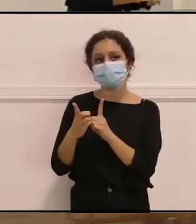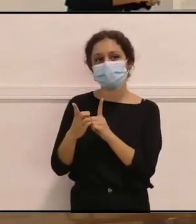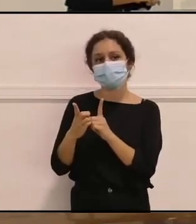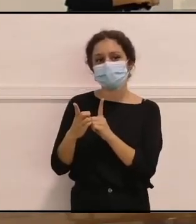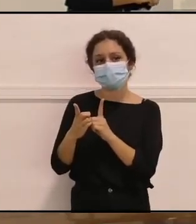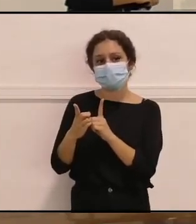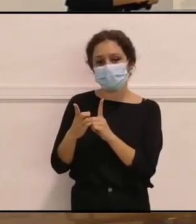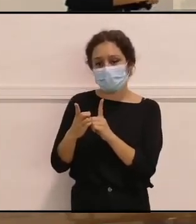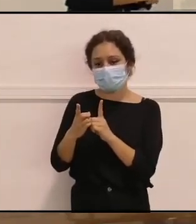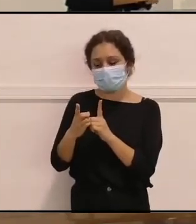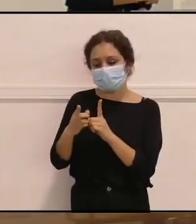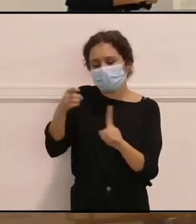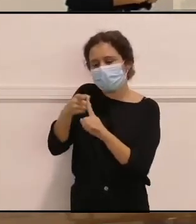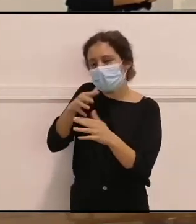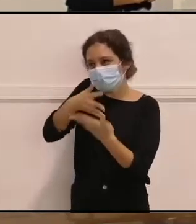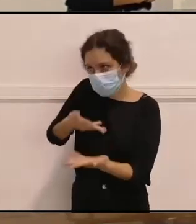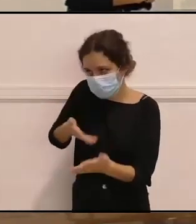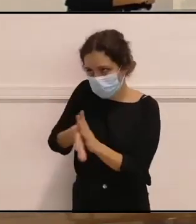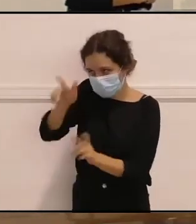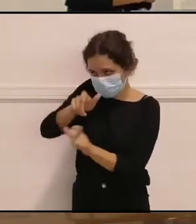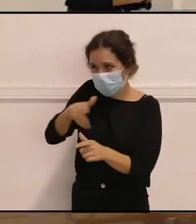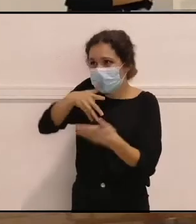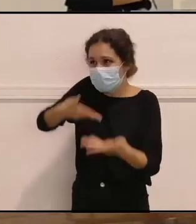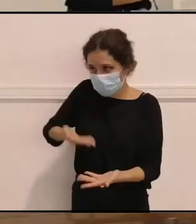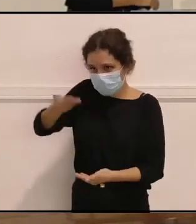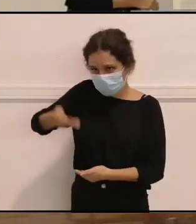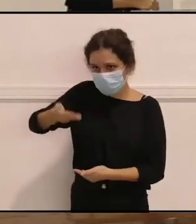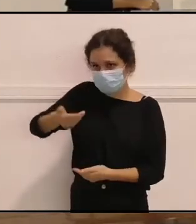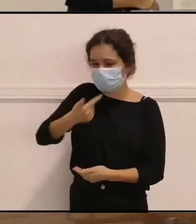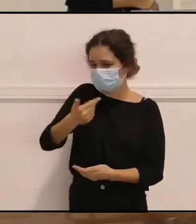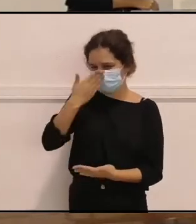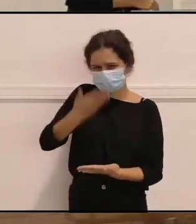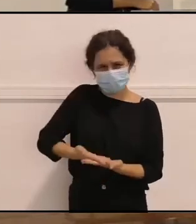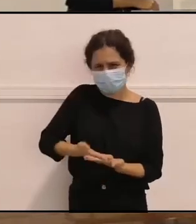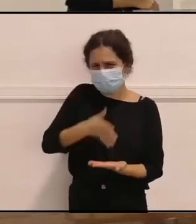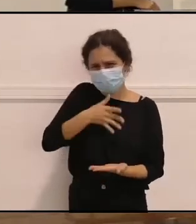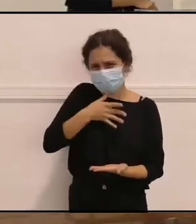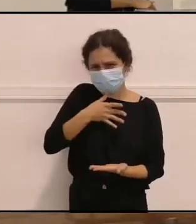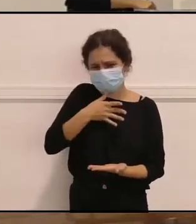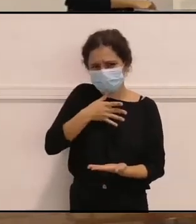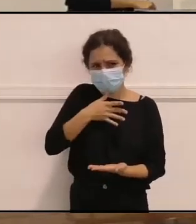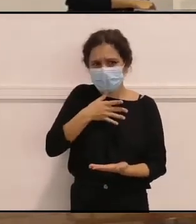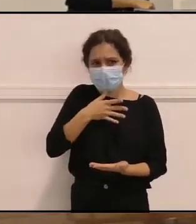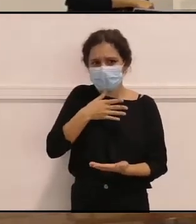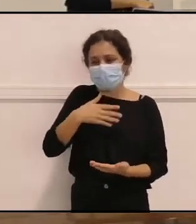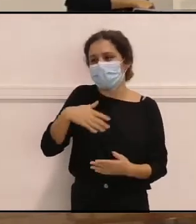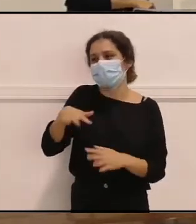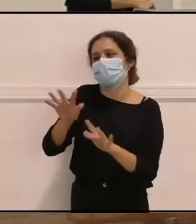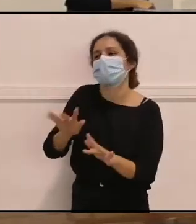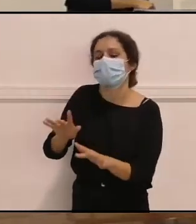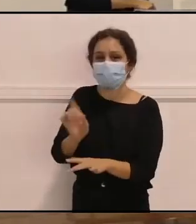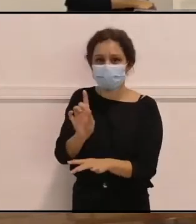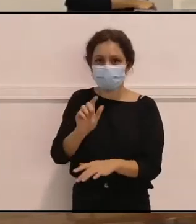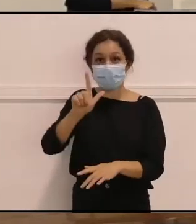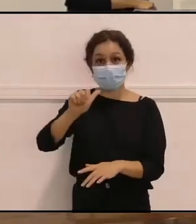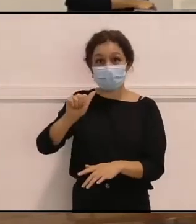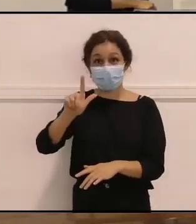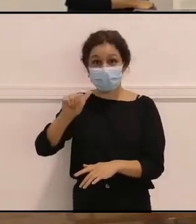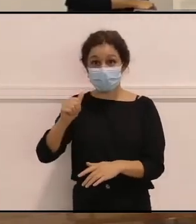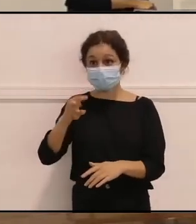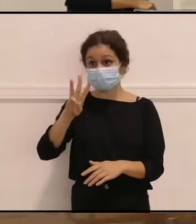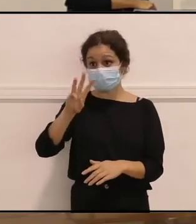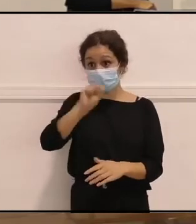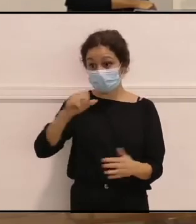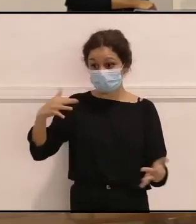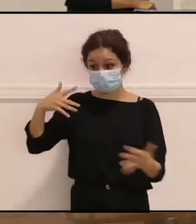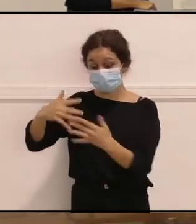con referentes actuales, ¿no? Referentes que tengo ahora, ¿no? Y de verdad que lo digo sinceramente, no por hacer la pelota, por ejemplo, Lala, que la conocí hace tres años